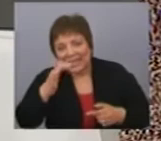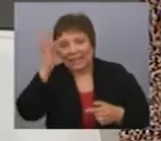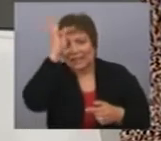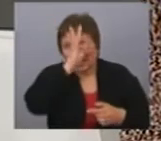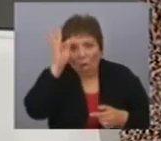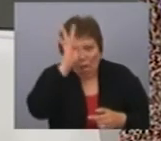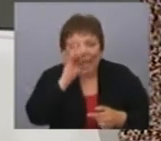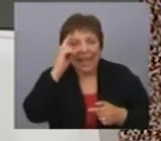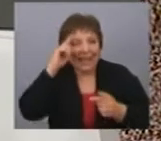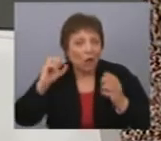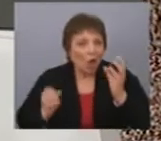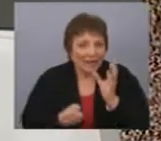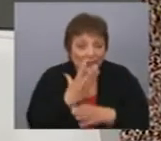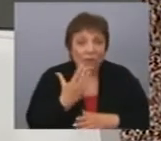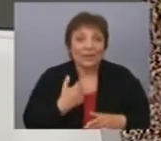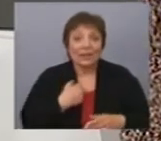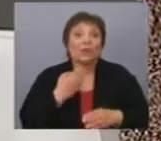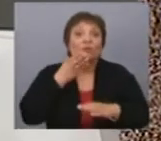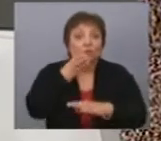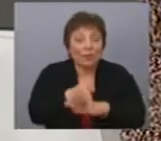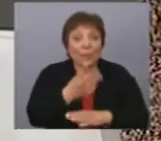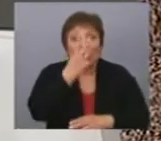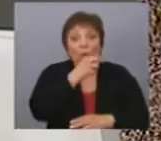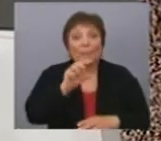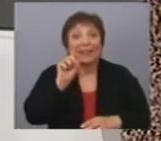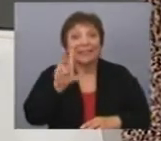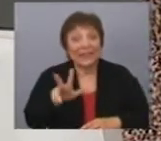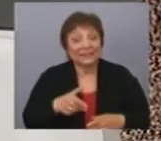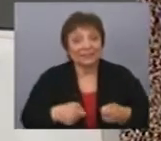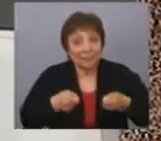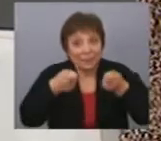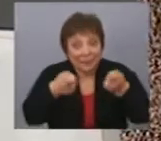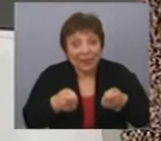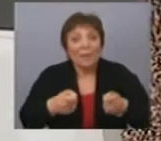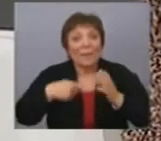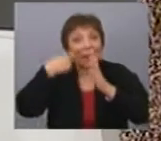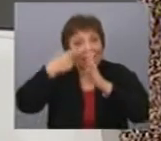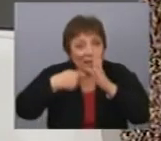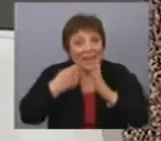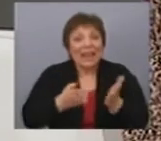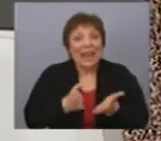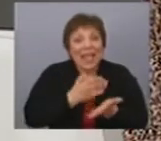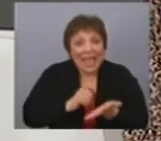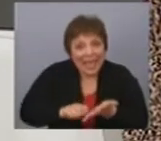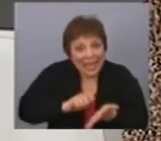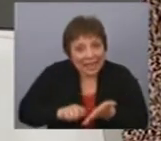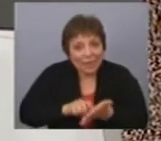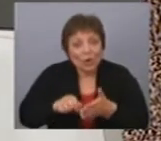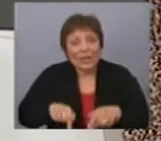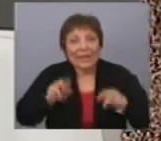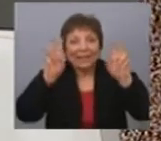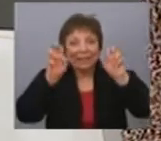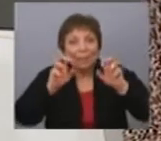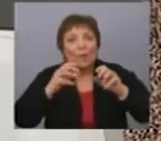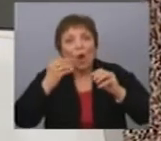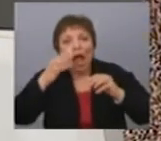innovación y nos presentamos en el 2013 para hacer los audiovisuales y el libro con estos temas de arqueología